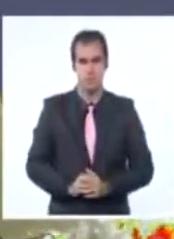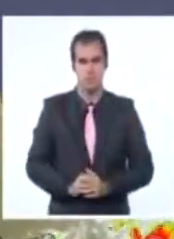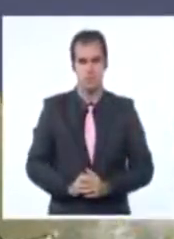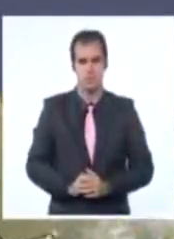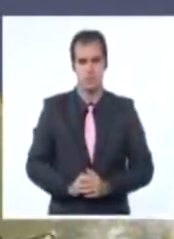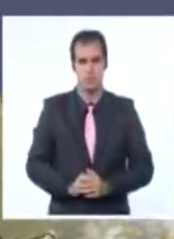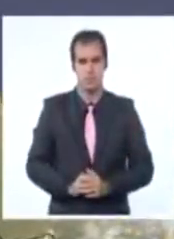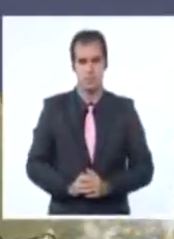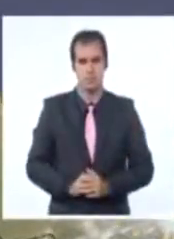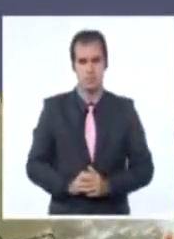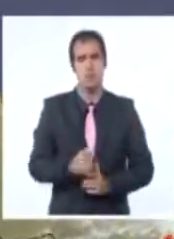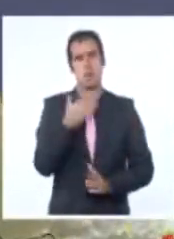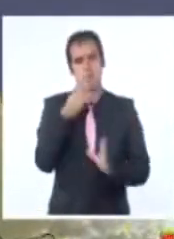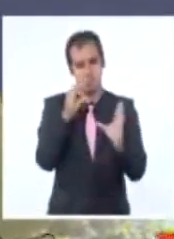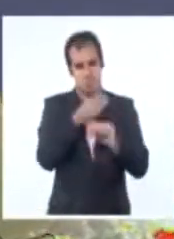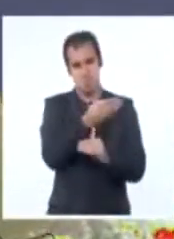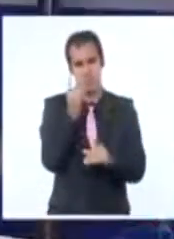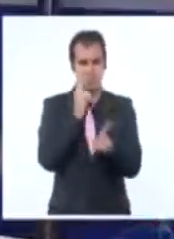deseo que pase una feliz noche y hasta mañana.